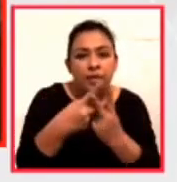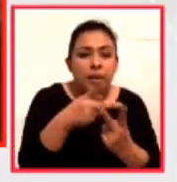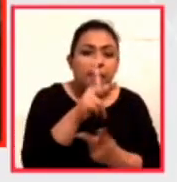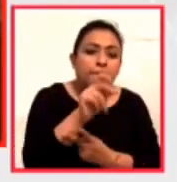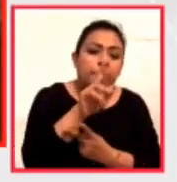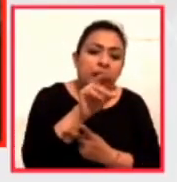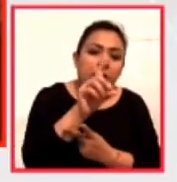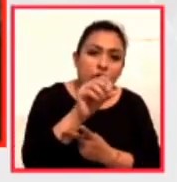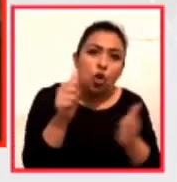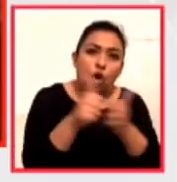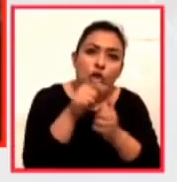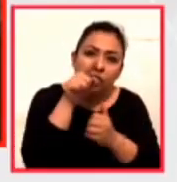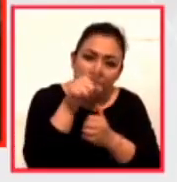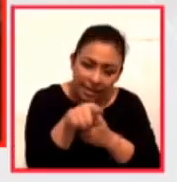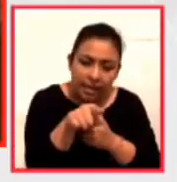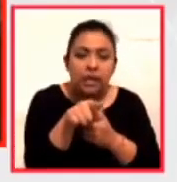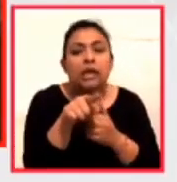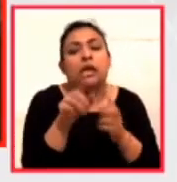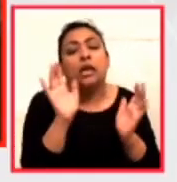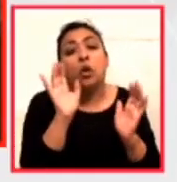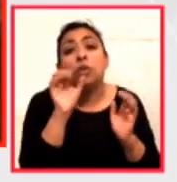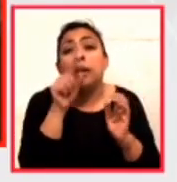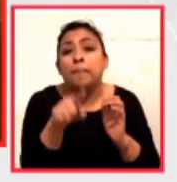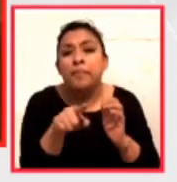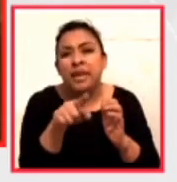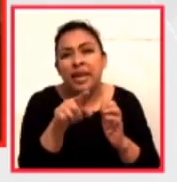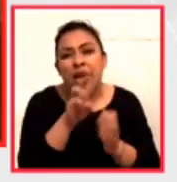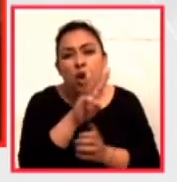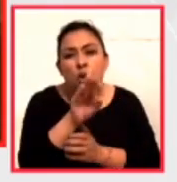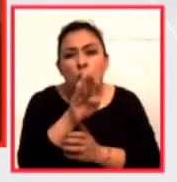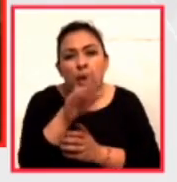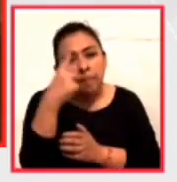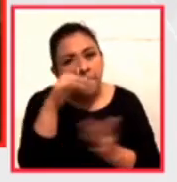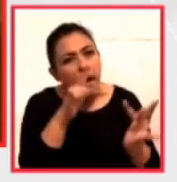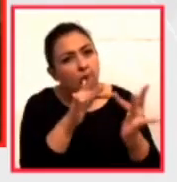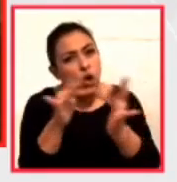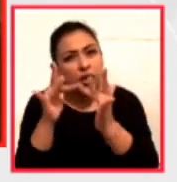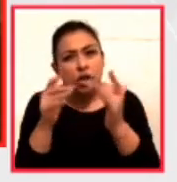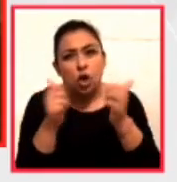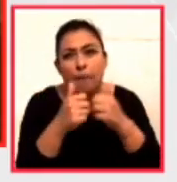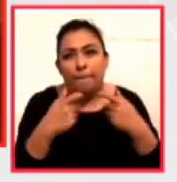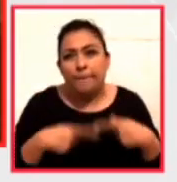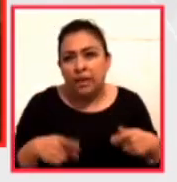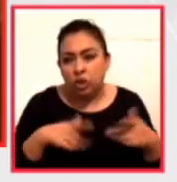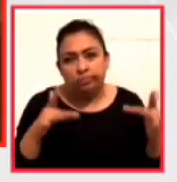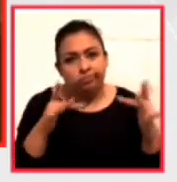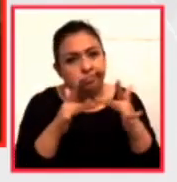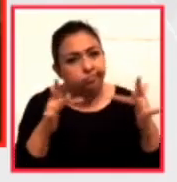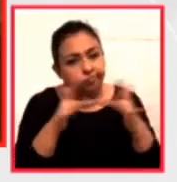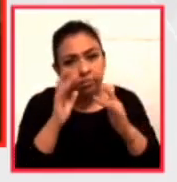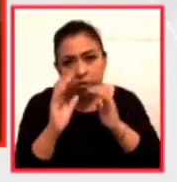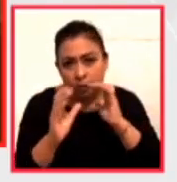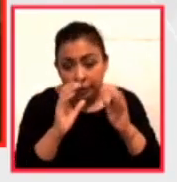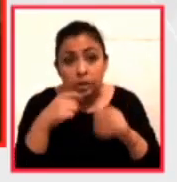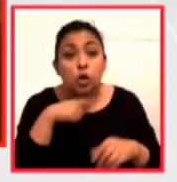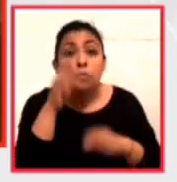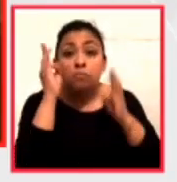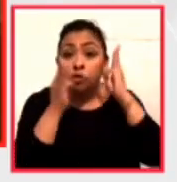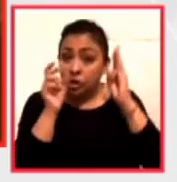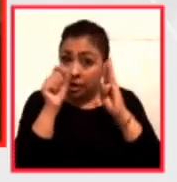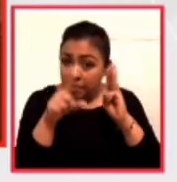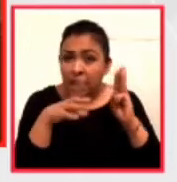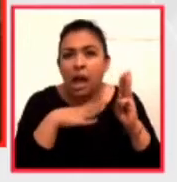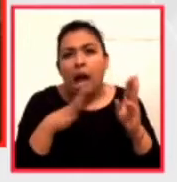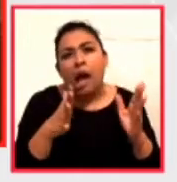a través de las redes sociales y página web para mantener la conexión con el público. El museo también ofrece sectores